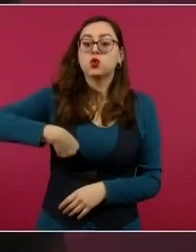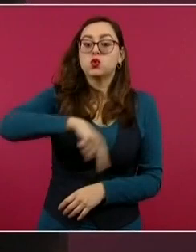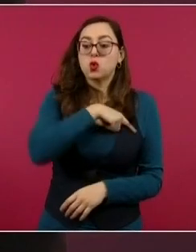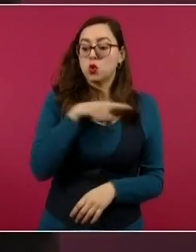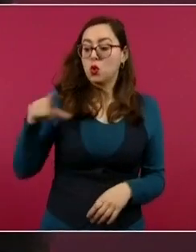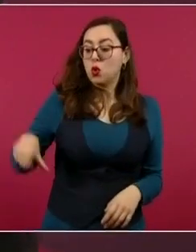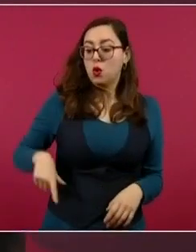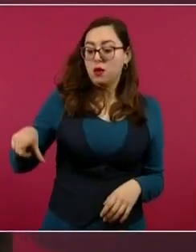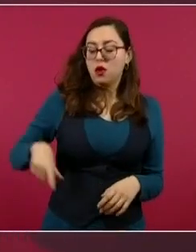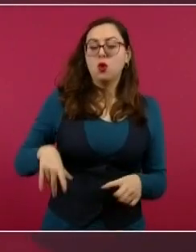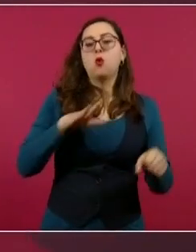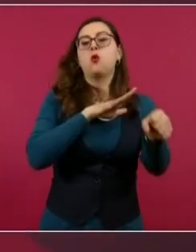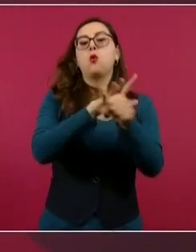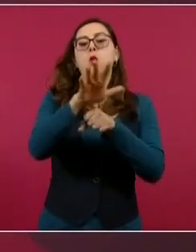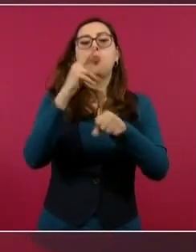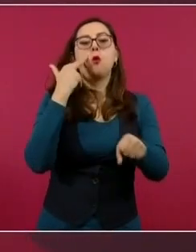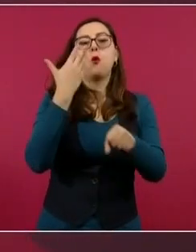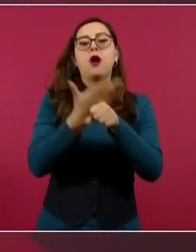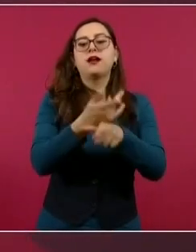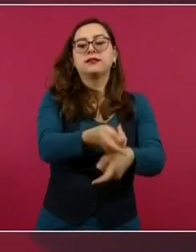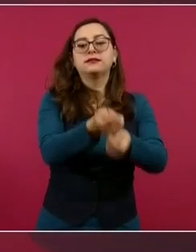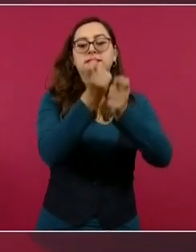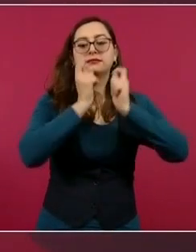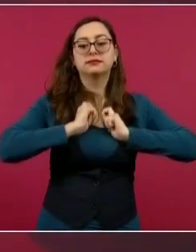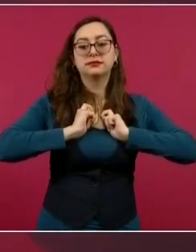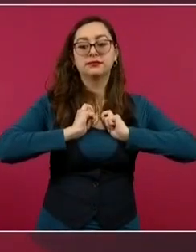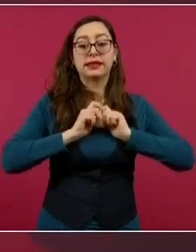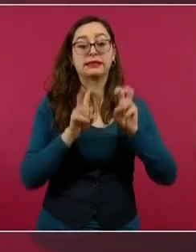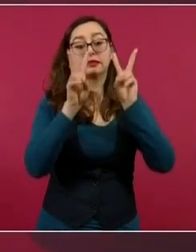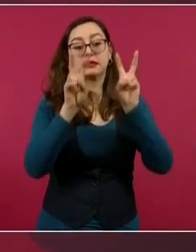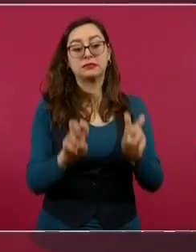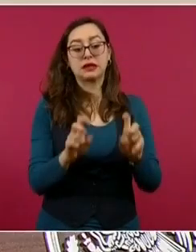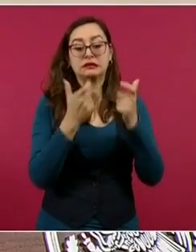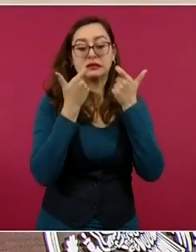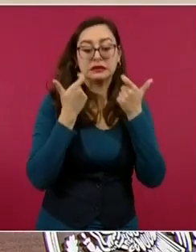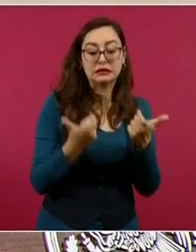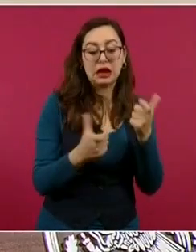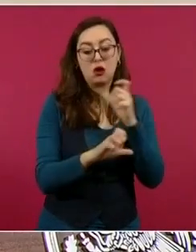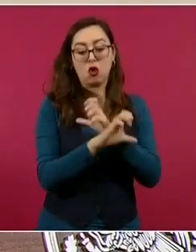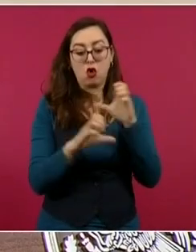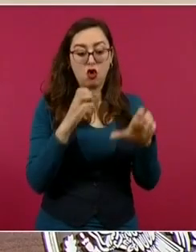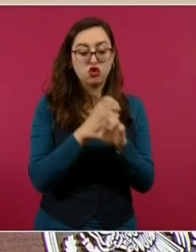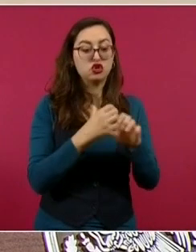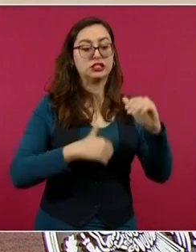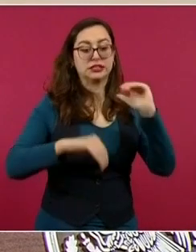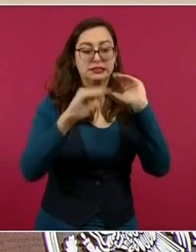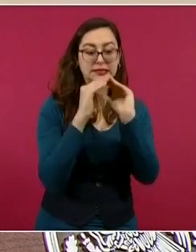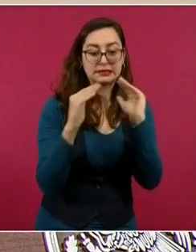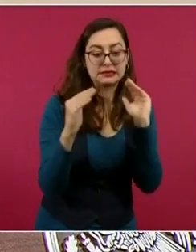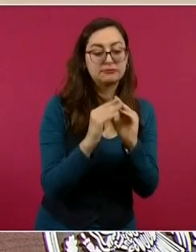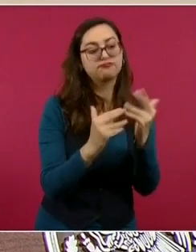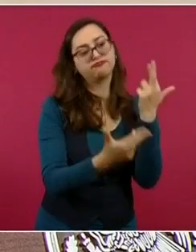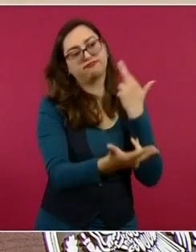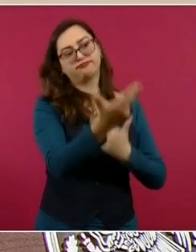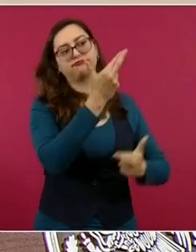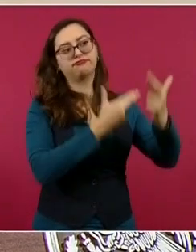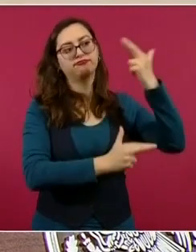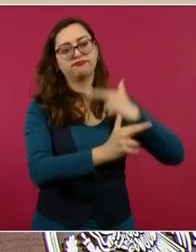que presuntamente se